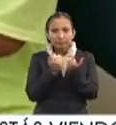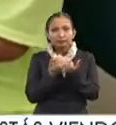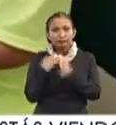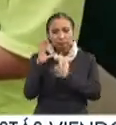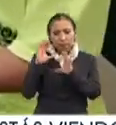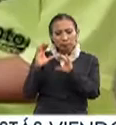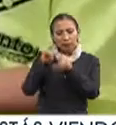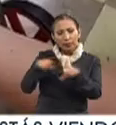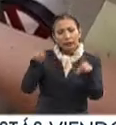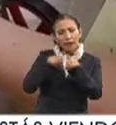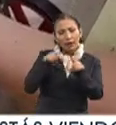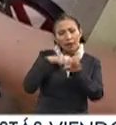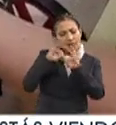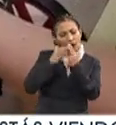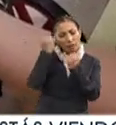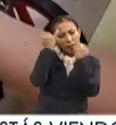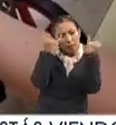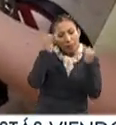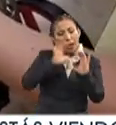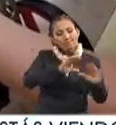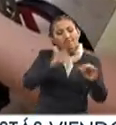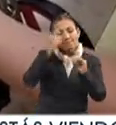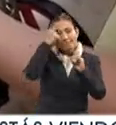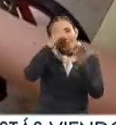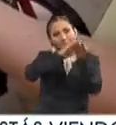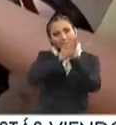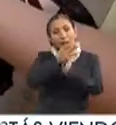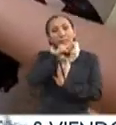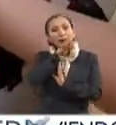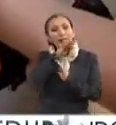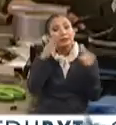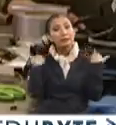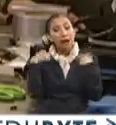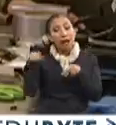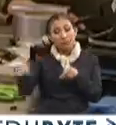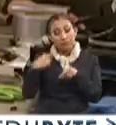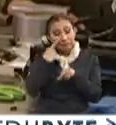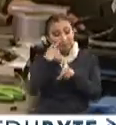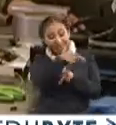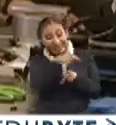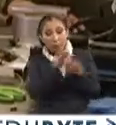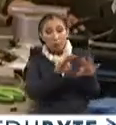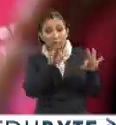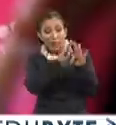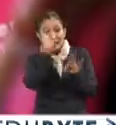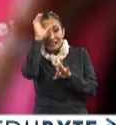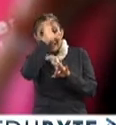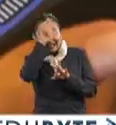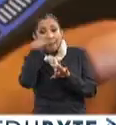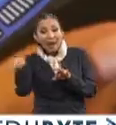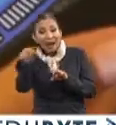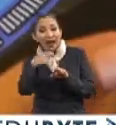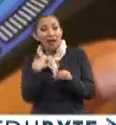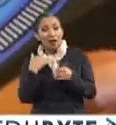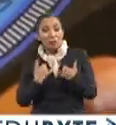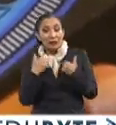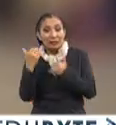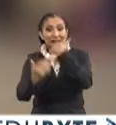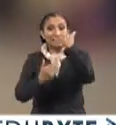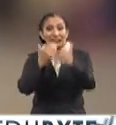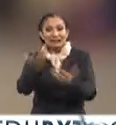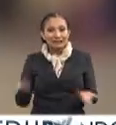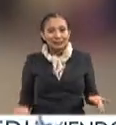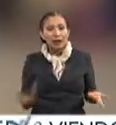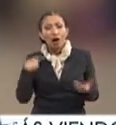desarrollarán diversas estrategias de sensibilización para padres y maestros sobre la importancia de las ciencias para las nuevas generaciones.